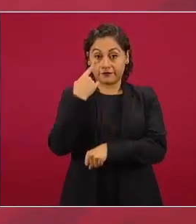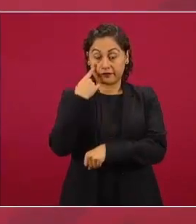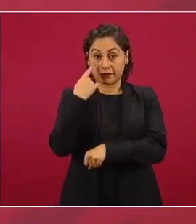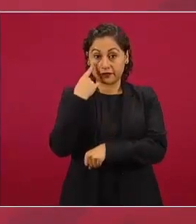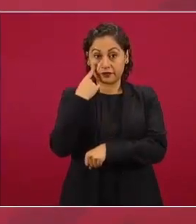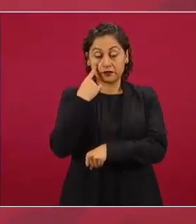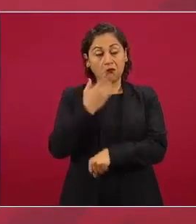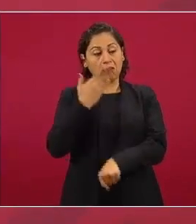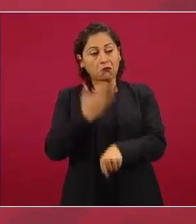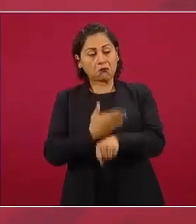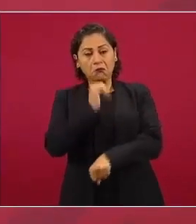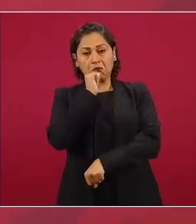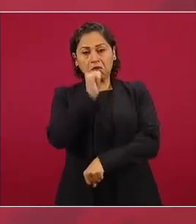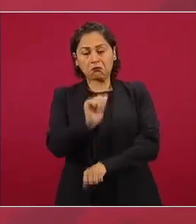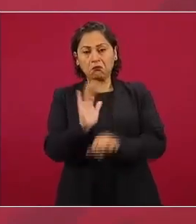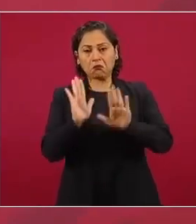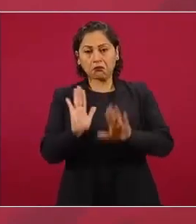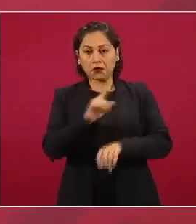y nosotros menos